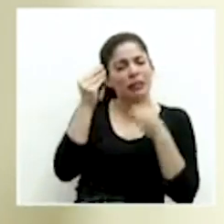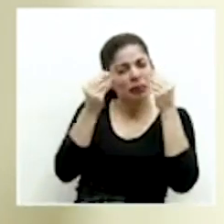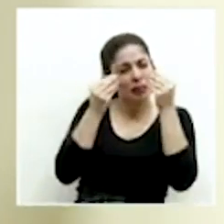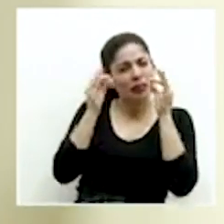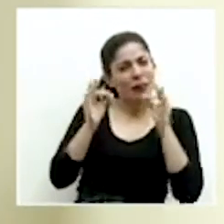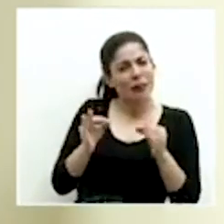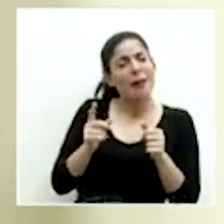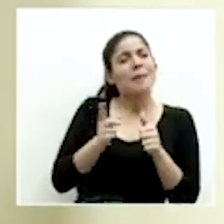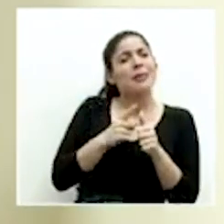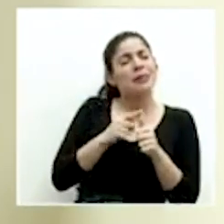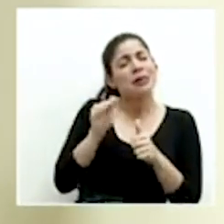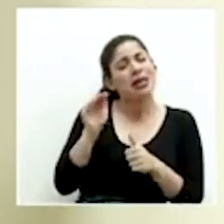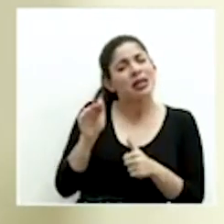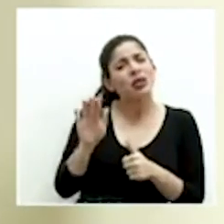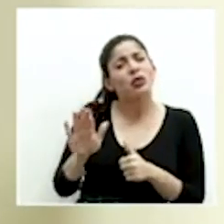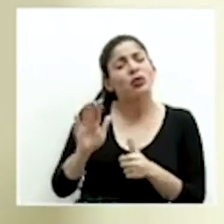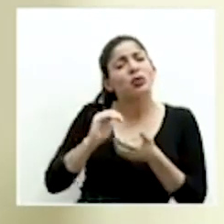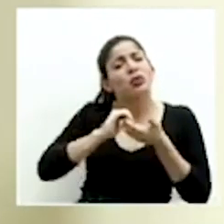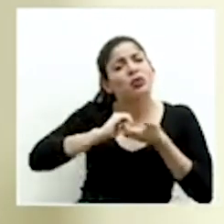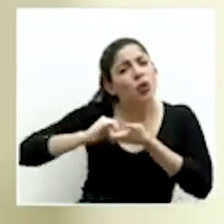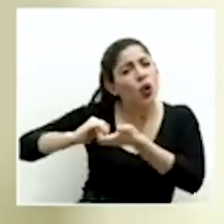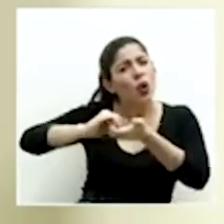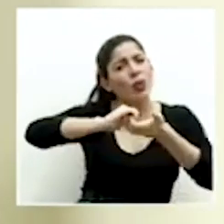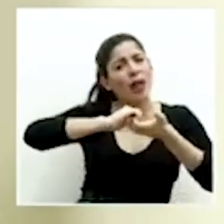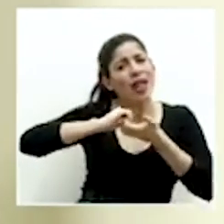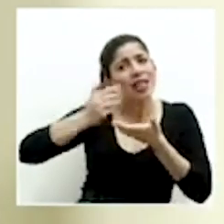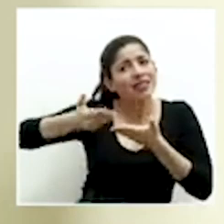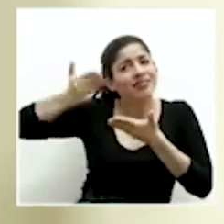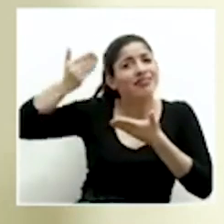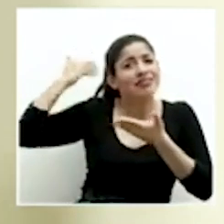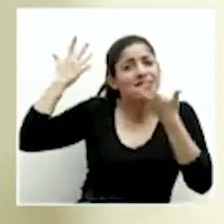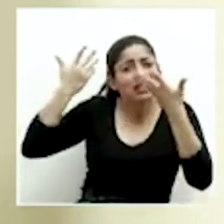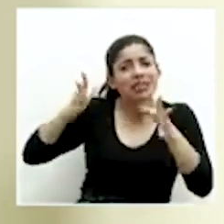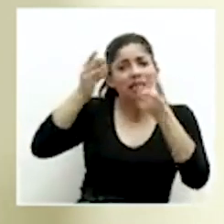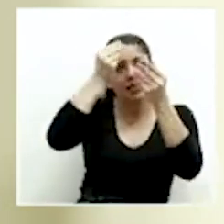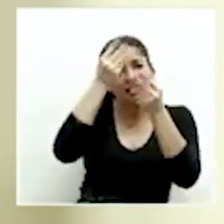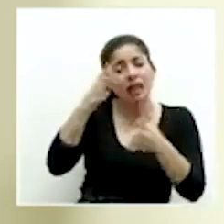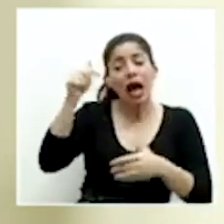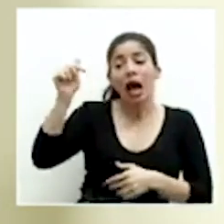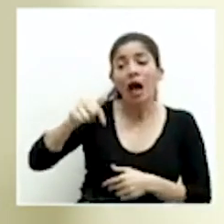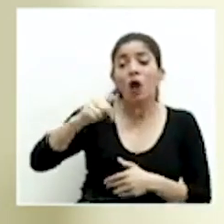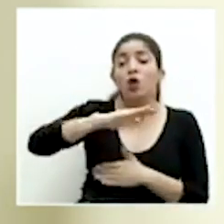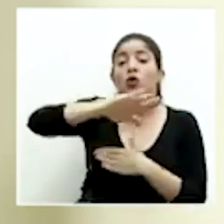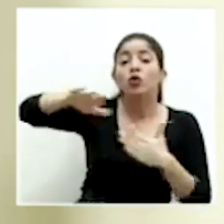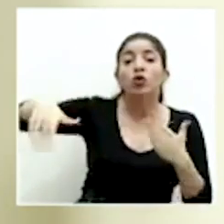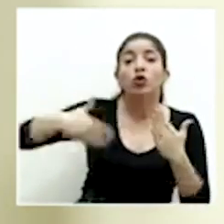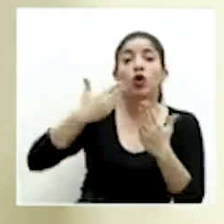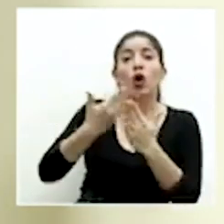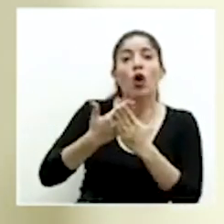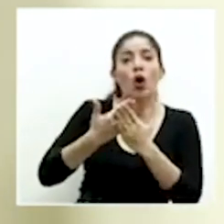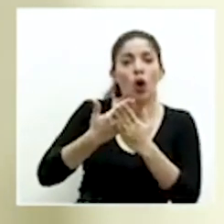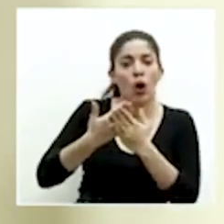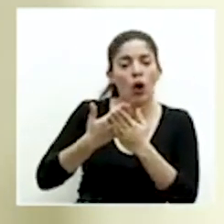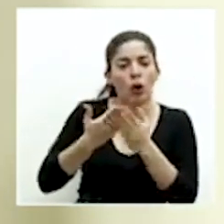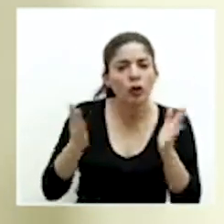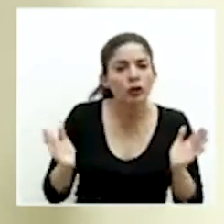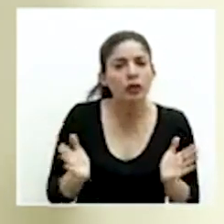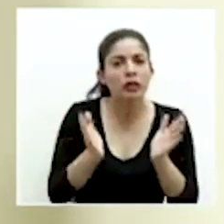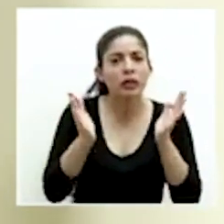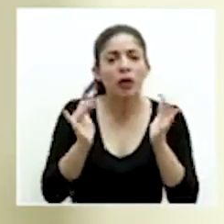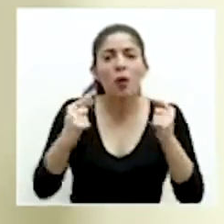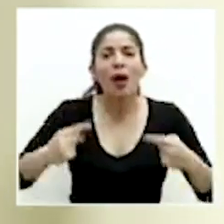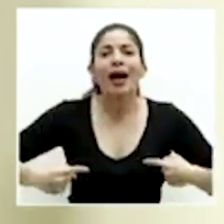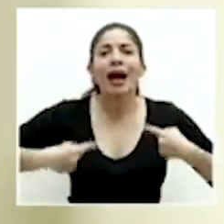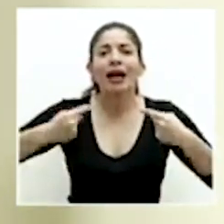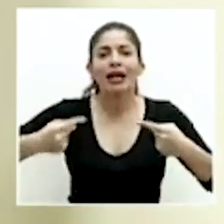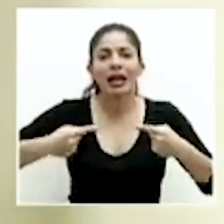eso llamo primero a la solidaridad, lo que habíamos indicado desde un inicio. Aquí todos estamos jalando la carreta